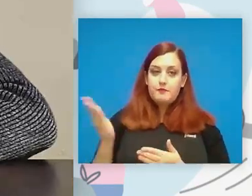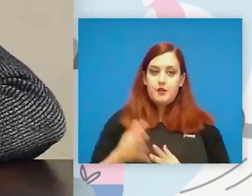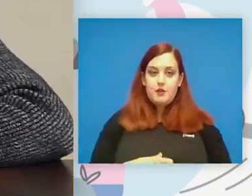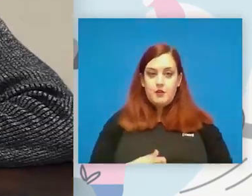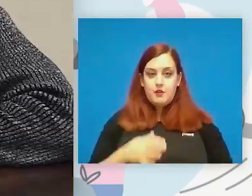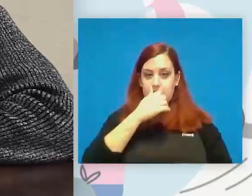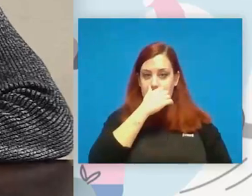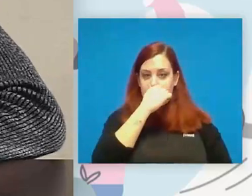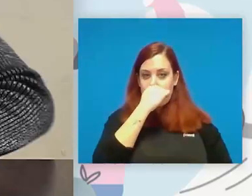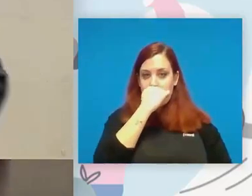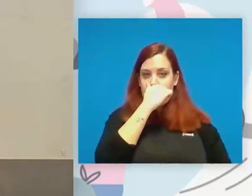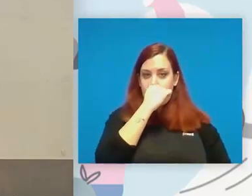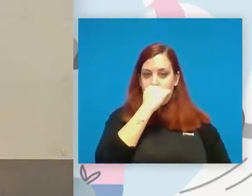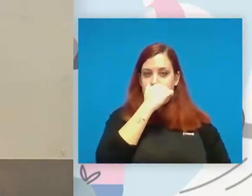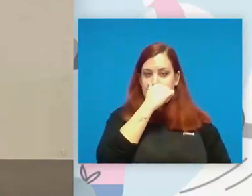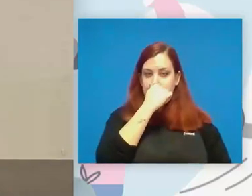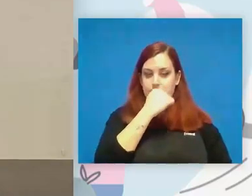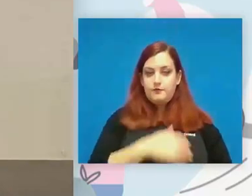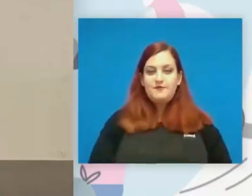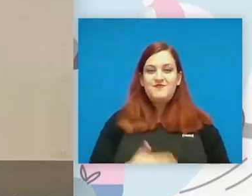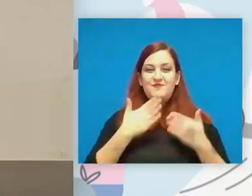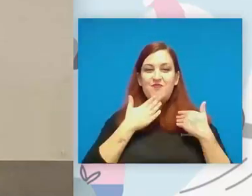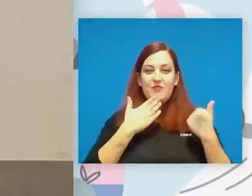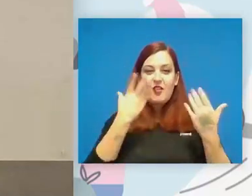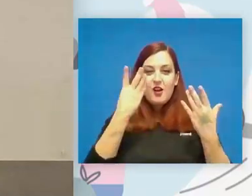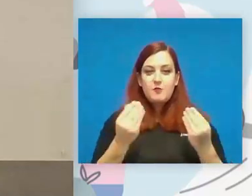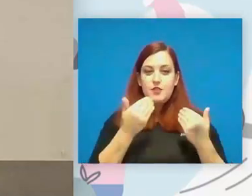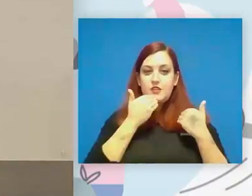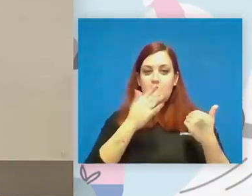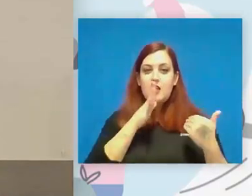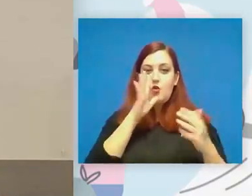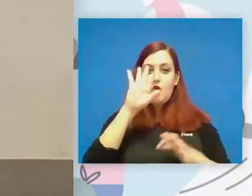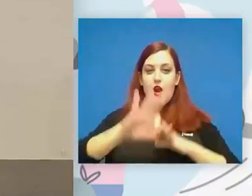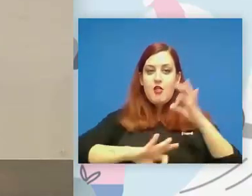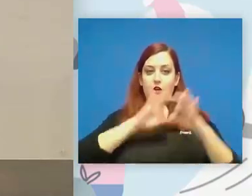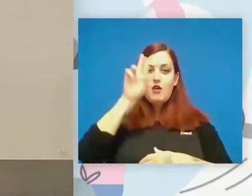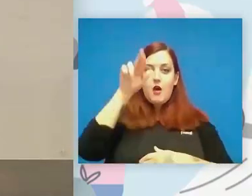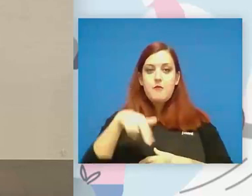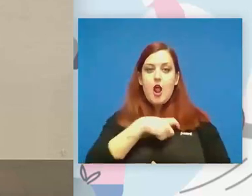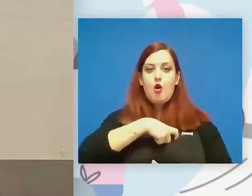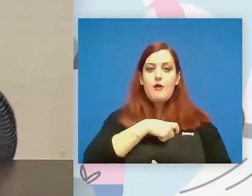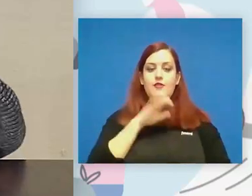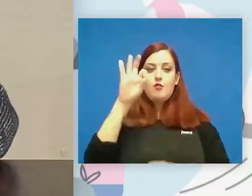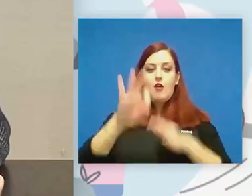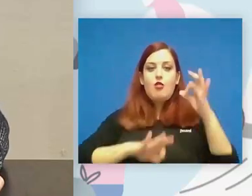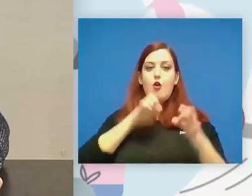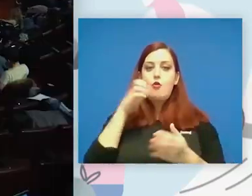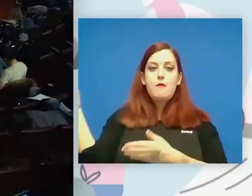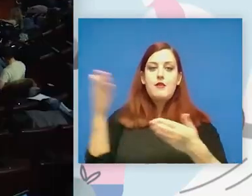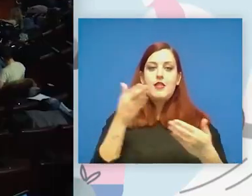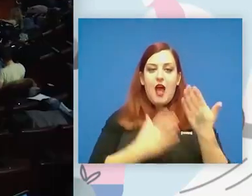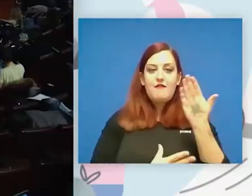gracias bueno pues muchas gracias a los organizadores al comité organizador por invitar a la Federación